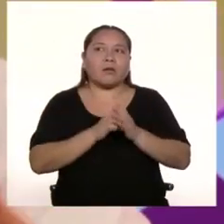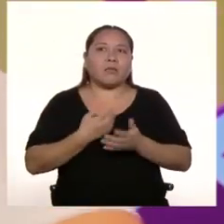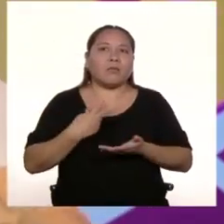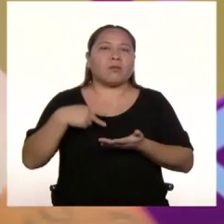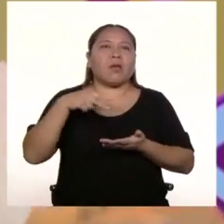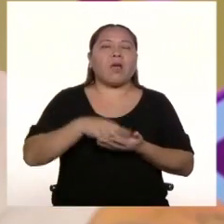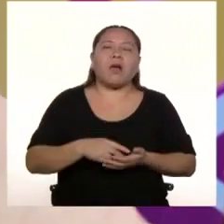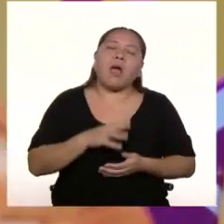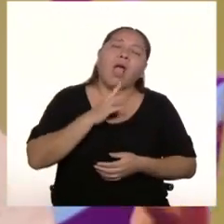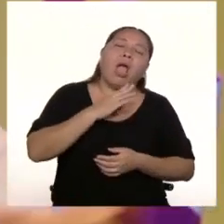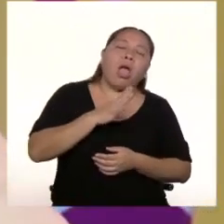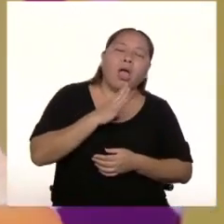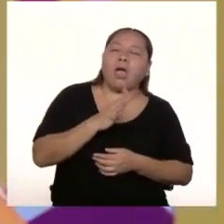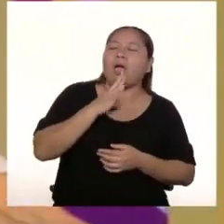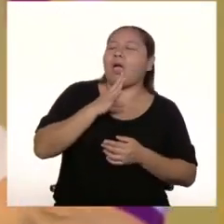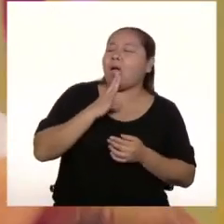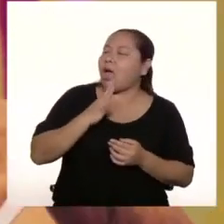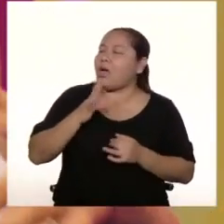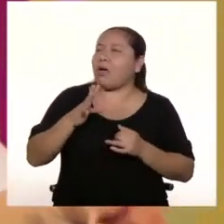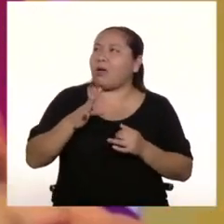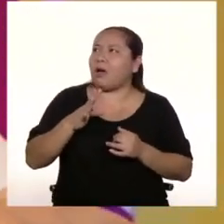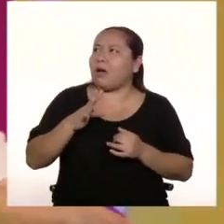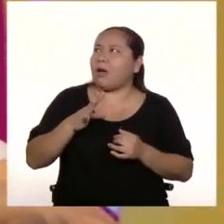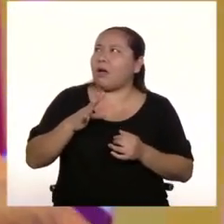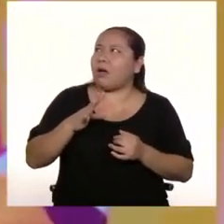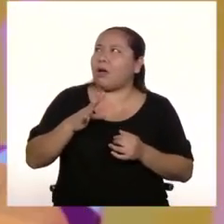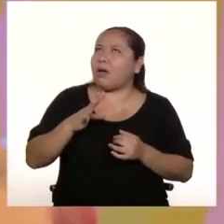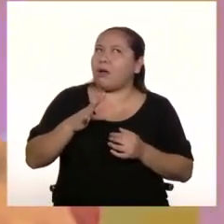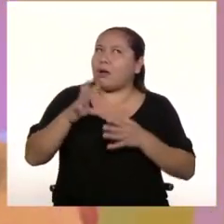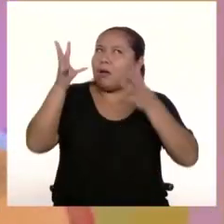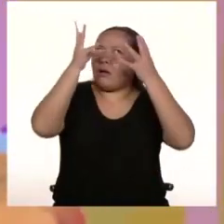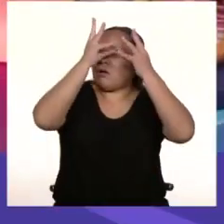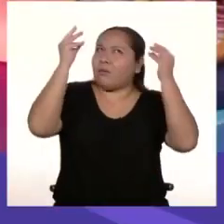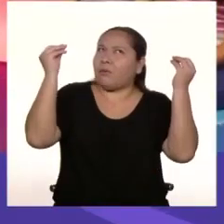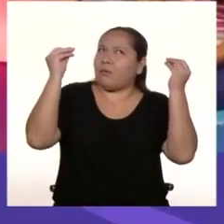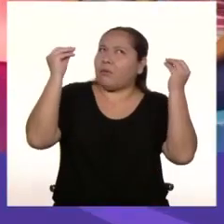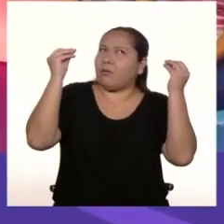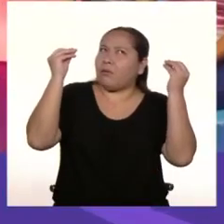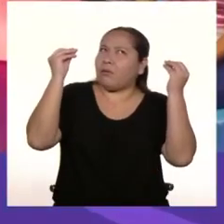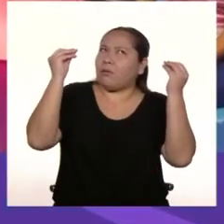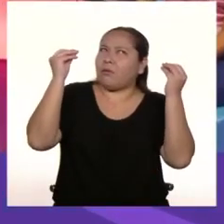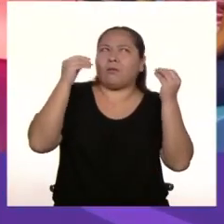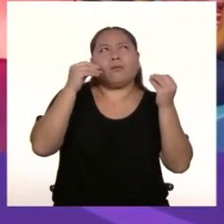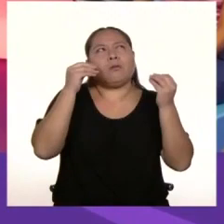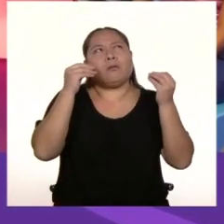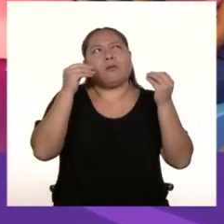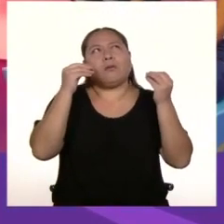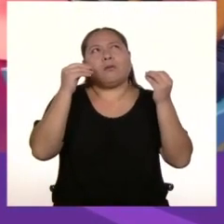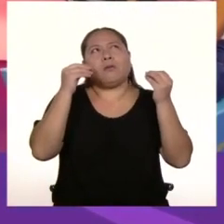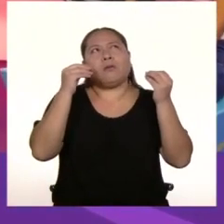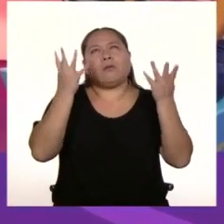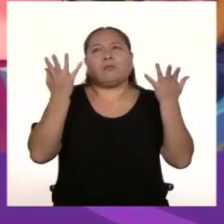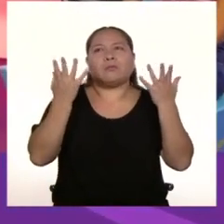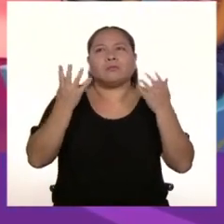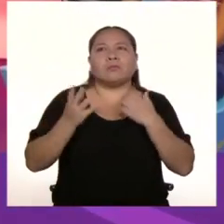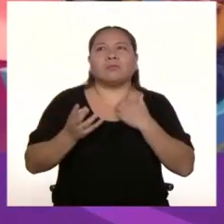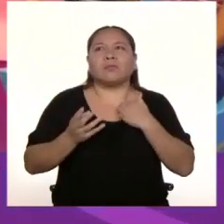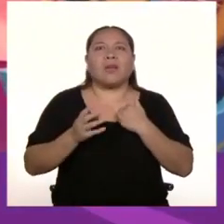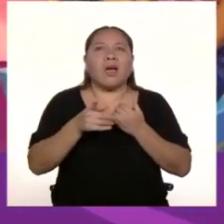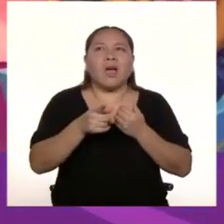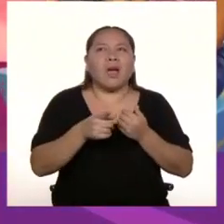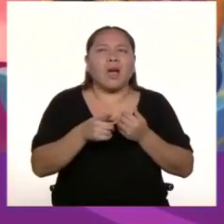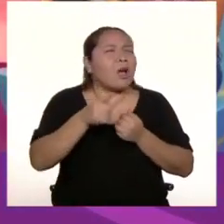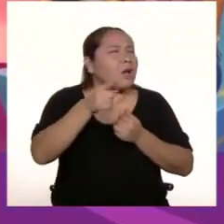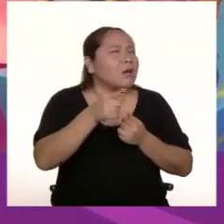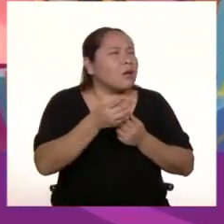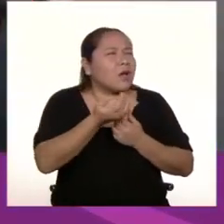Estaba así rapeando de lo más bonito Y de pronto se te va la frase ¡Pulco! ¿Cómo dice?